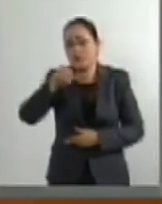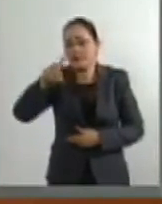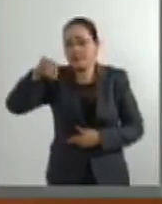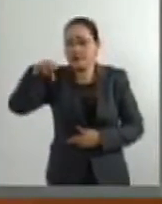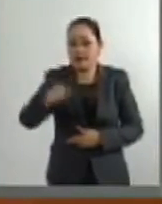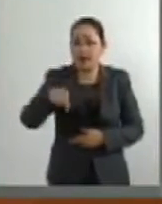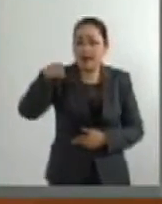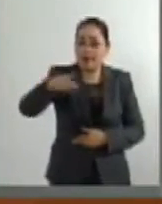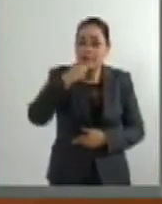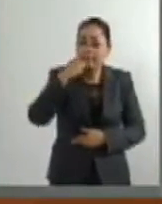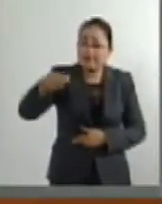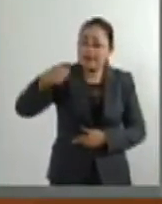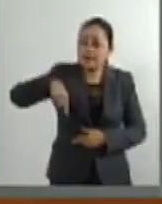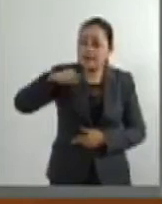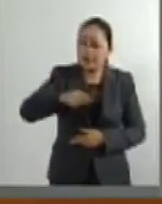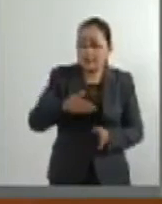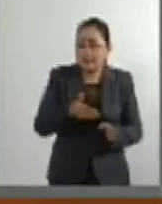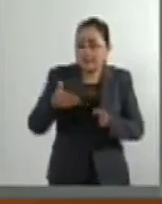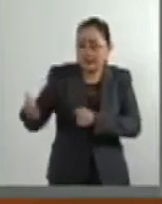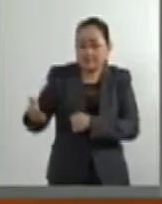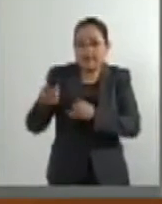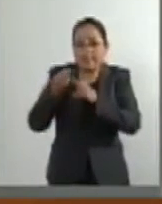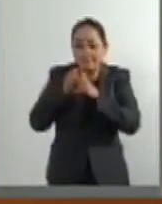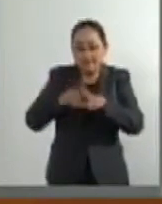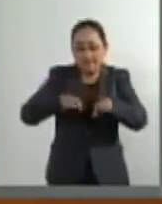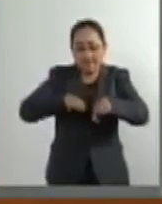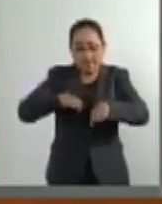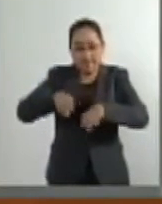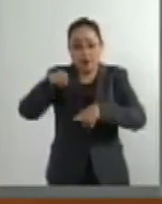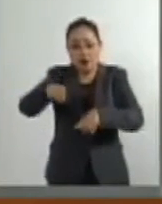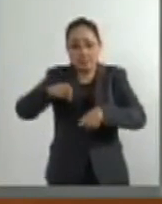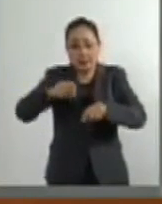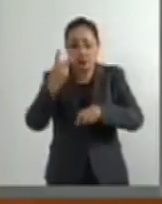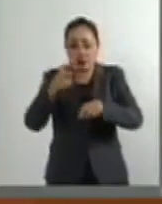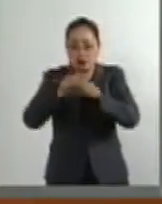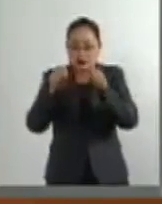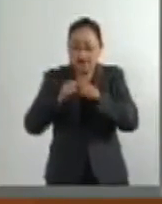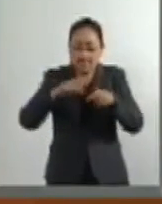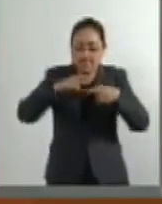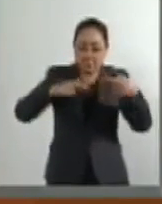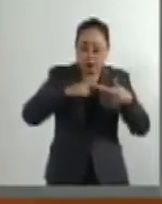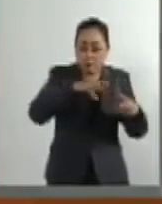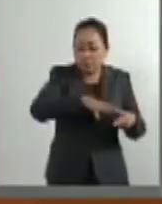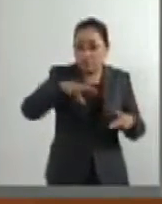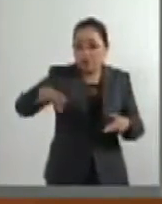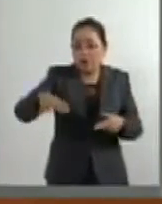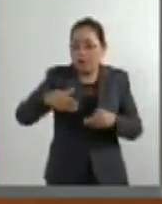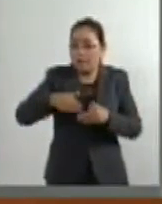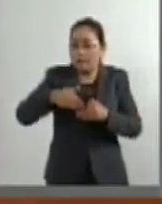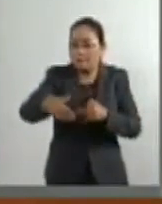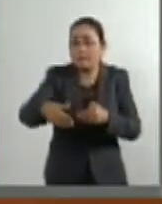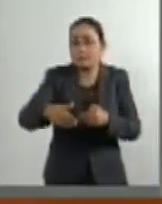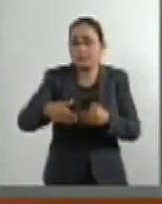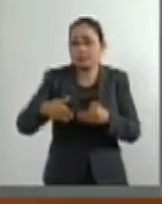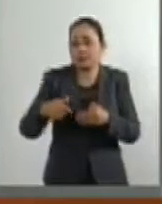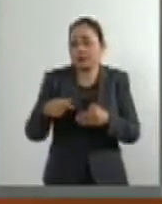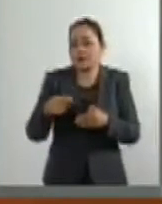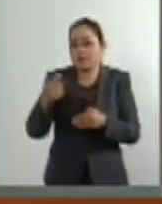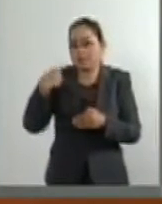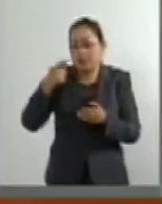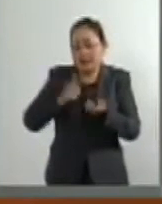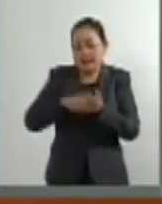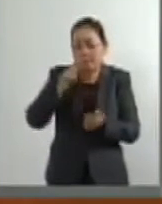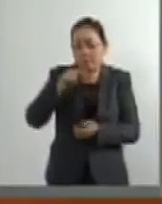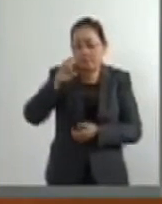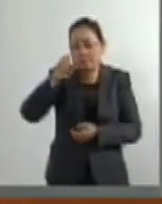propone posponer el inicio de funciones de estas dos salas regionales del Tribunal Electoral del Poder Judicial